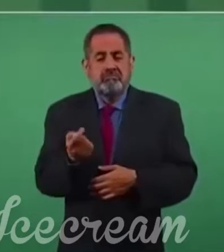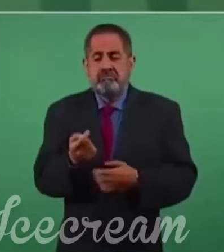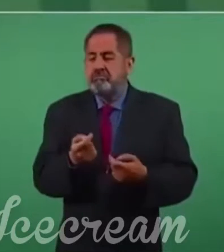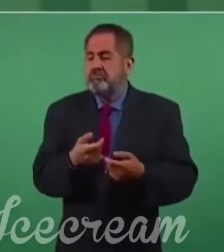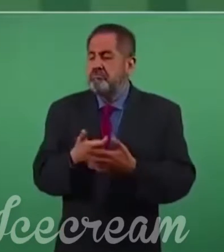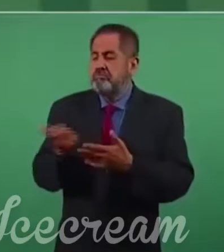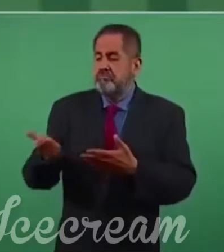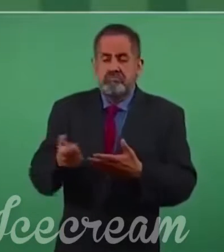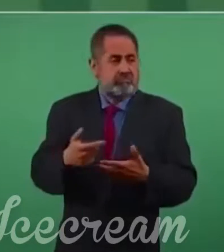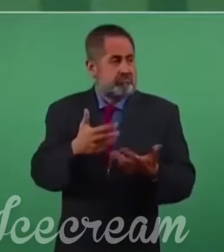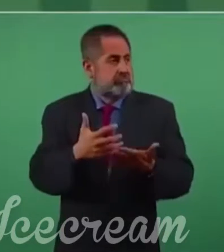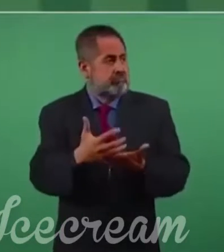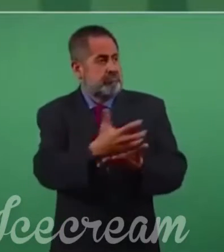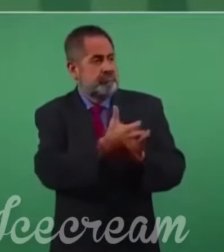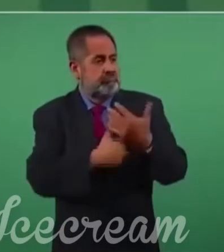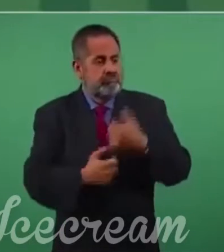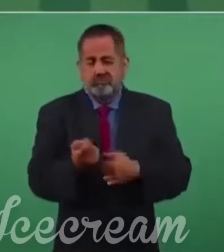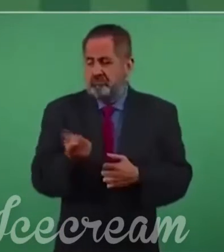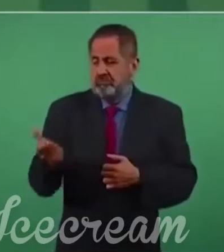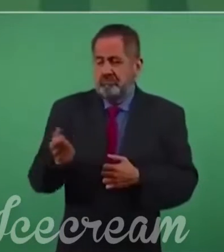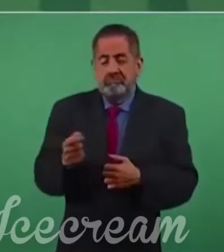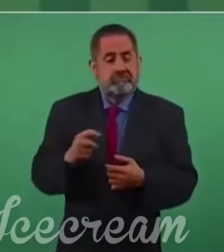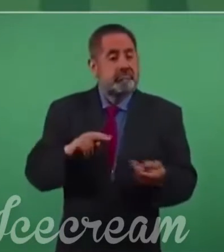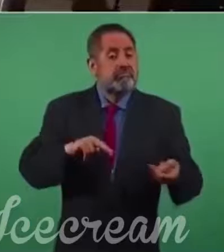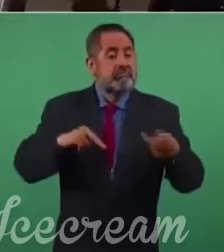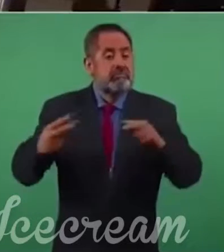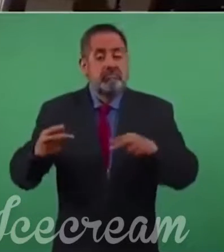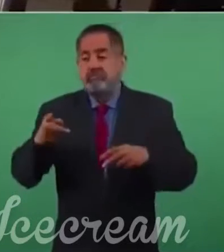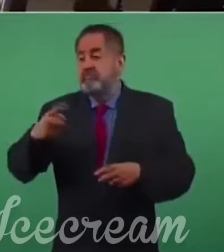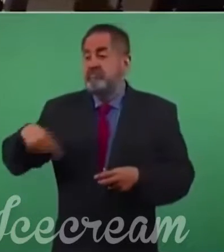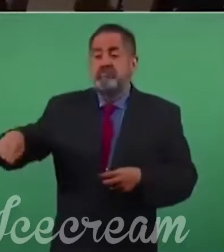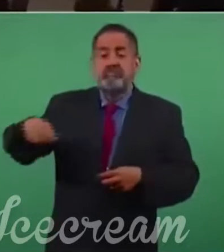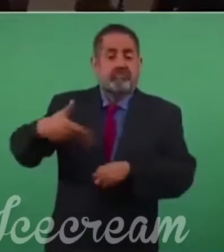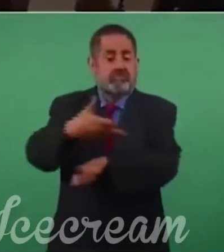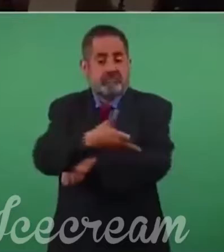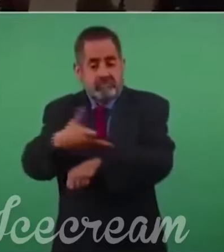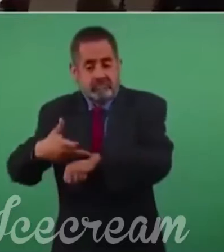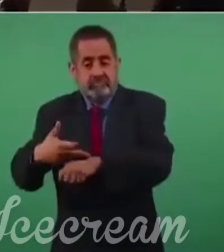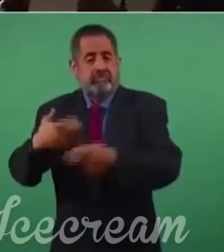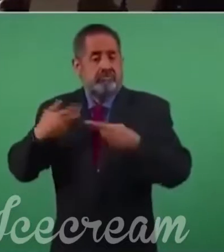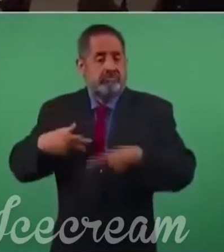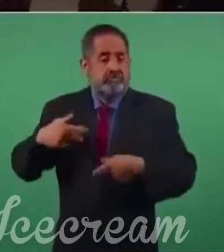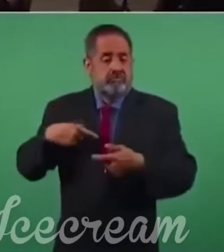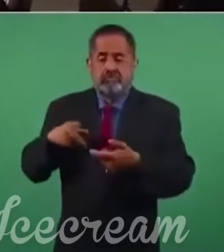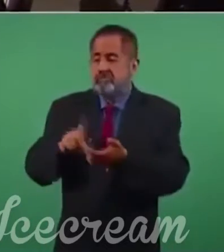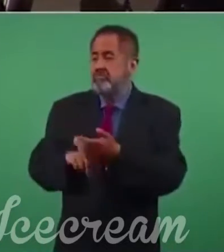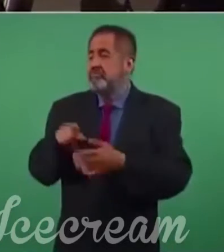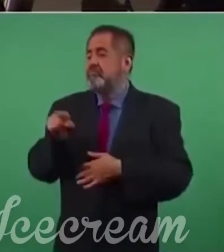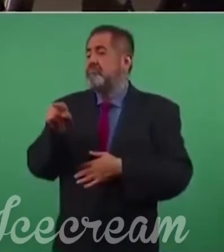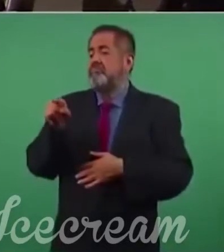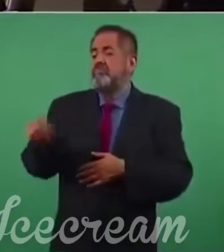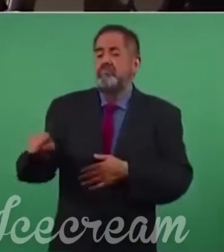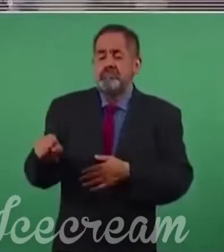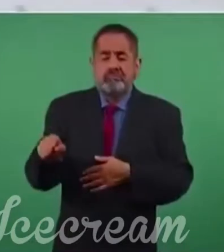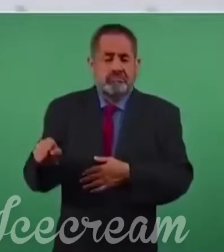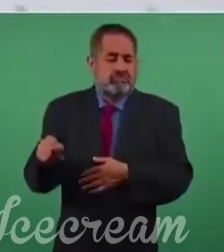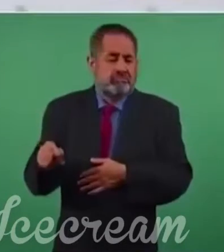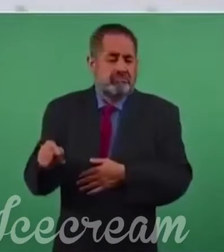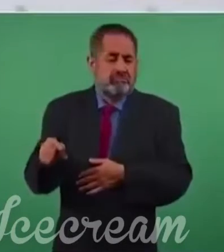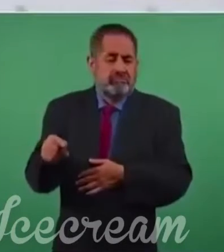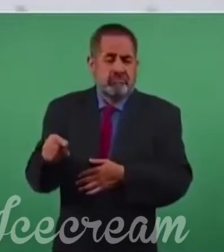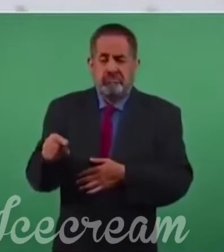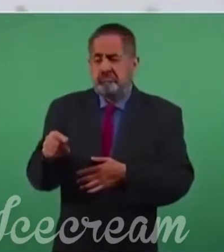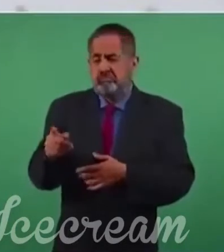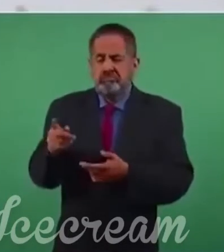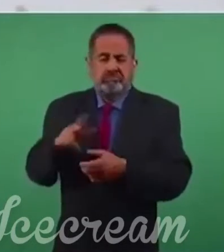un usuario, una familia. de clase popular o